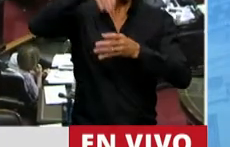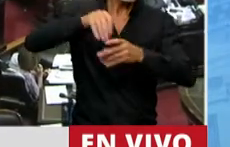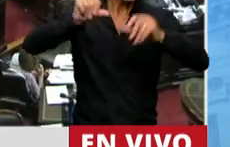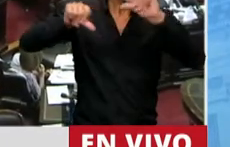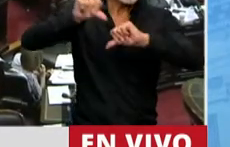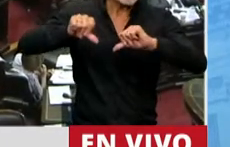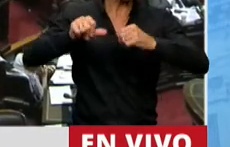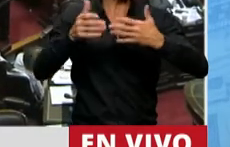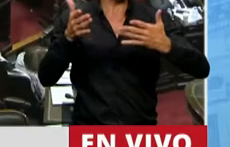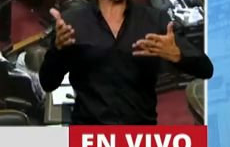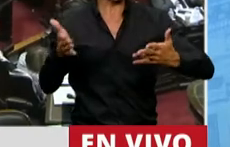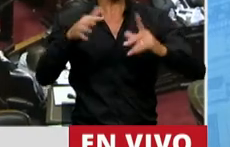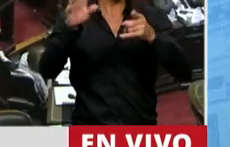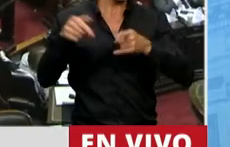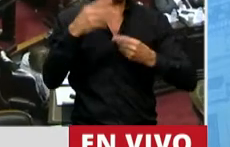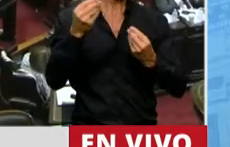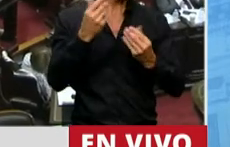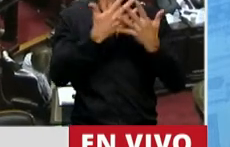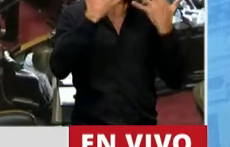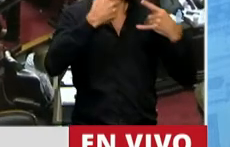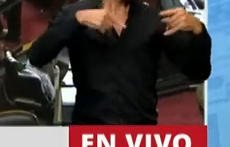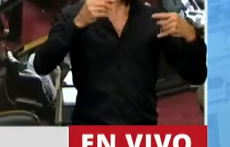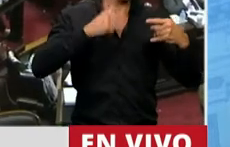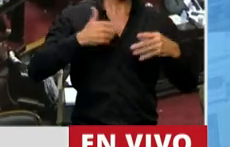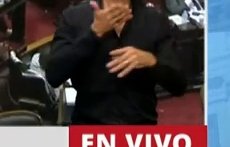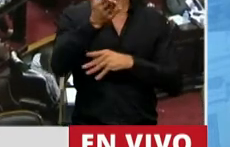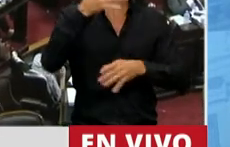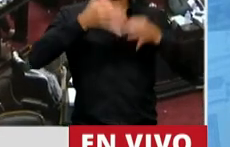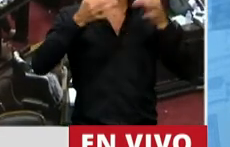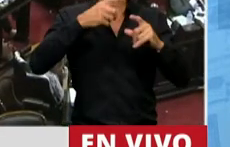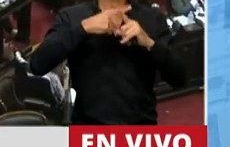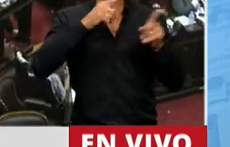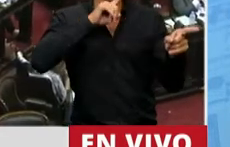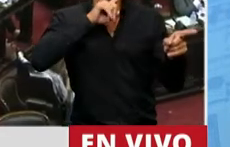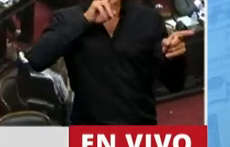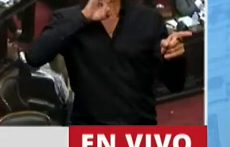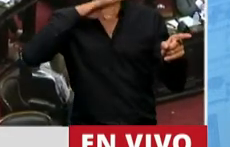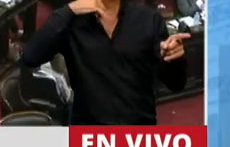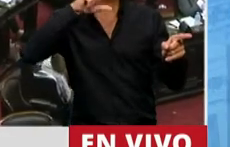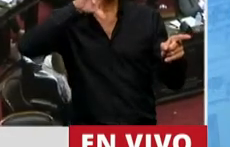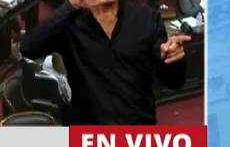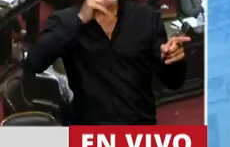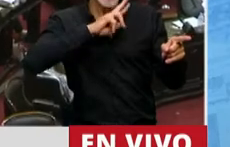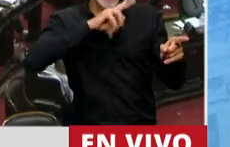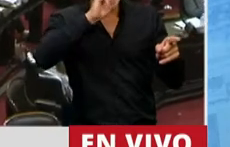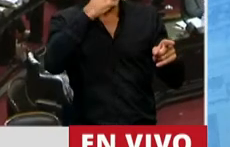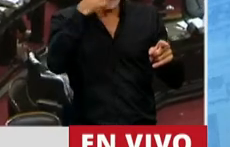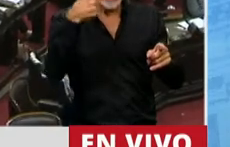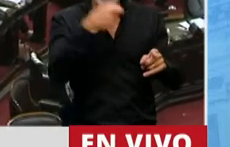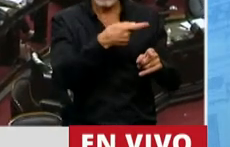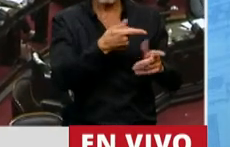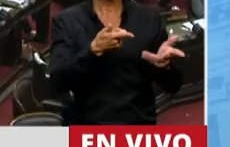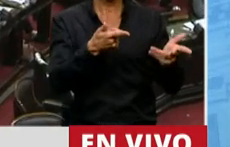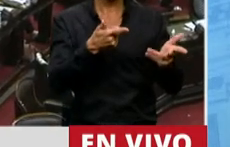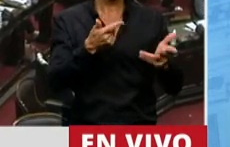también quisiera valorar que lo estamos tratando en el día en que pedimos justicia por Úrsula, porque seguramente el enfoque de género